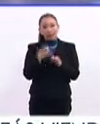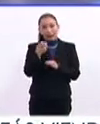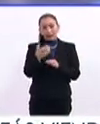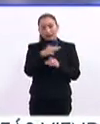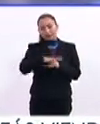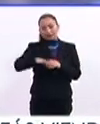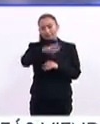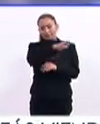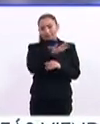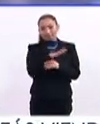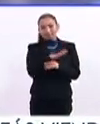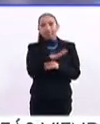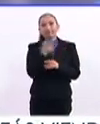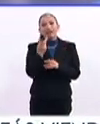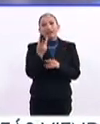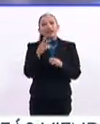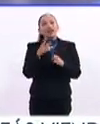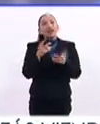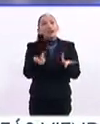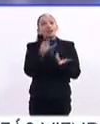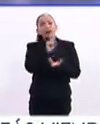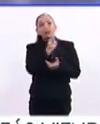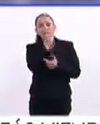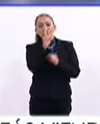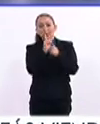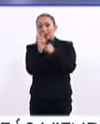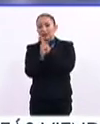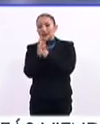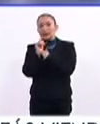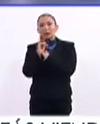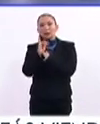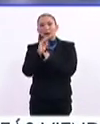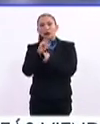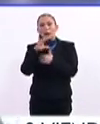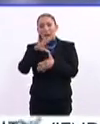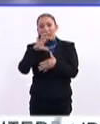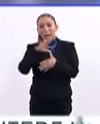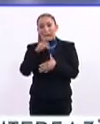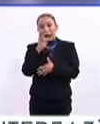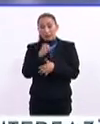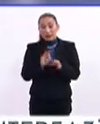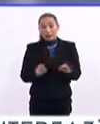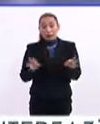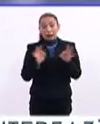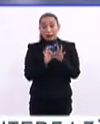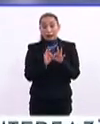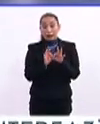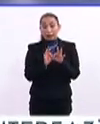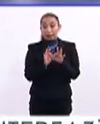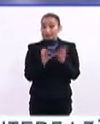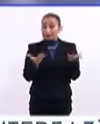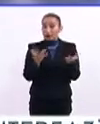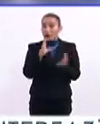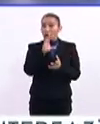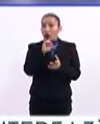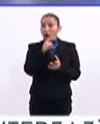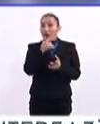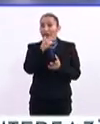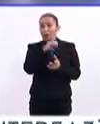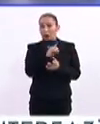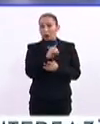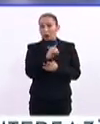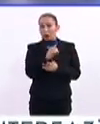esta escenografía de lo que son los 22 países iberoamericanos y por supuesto con este importantísimo colegio